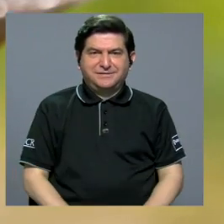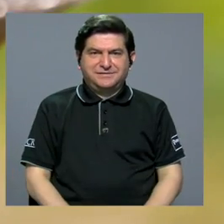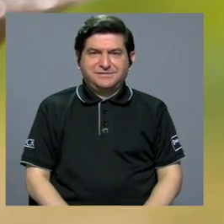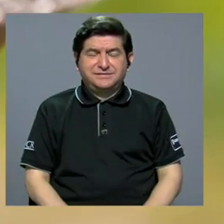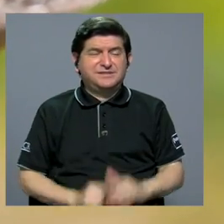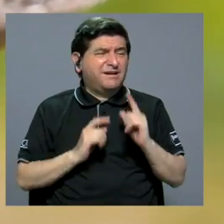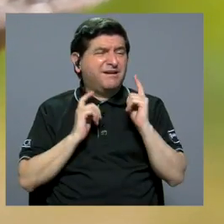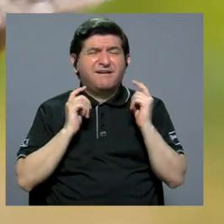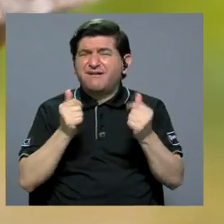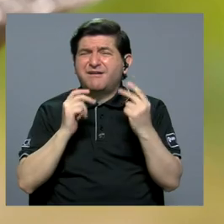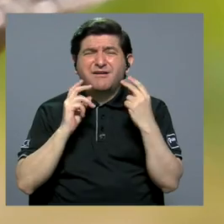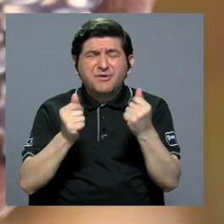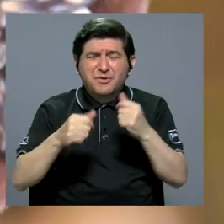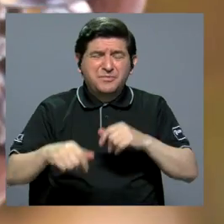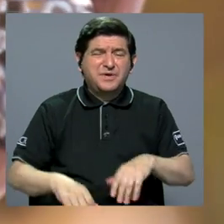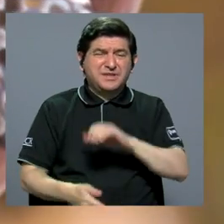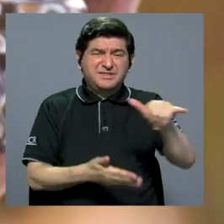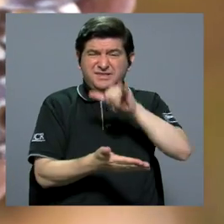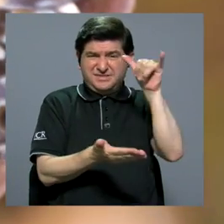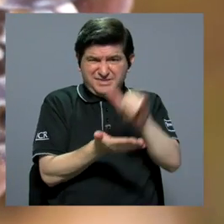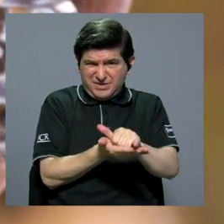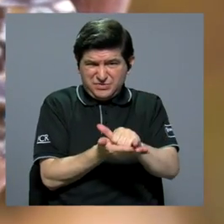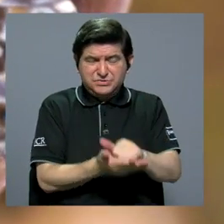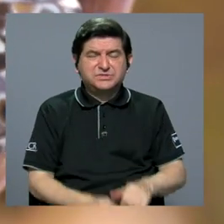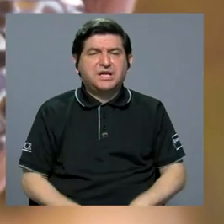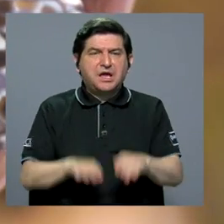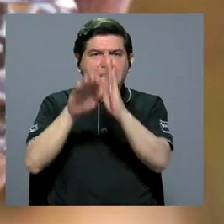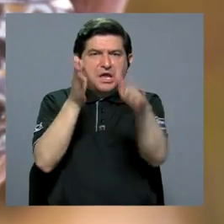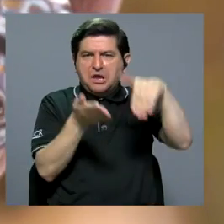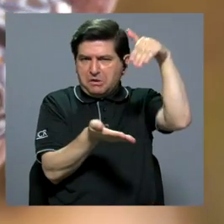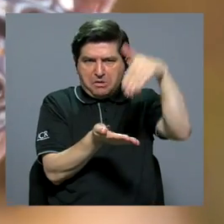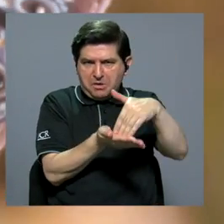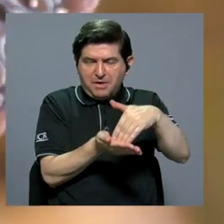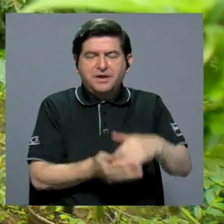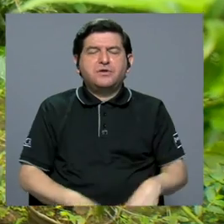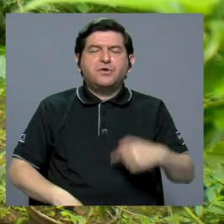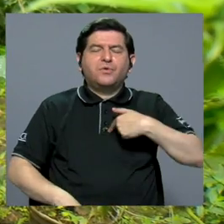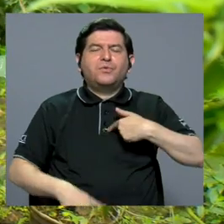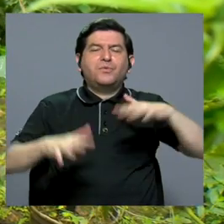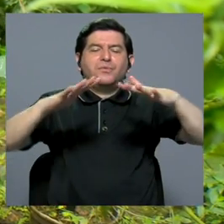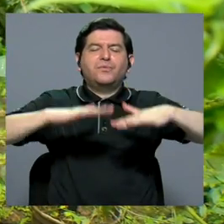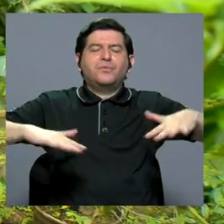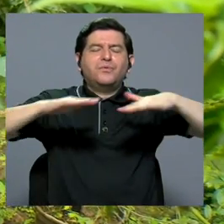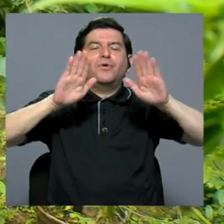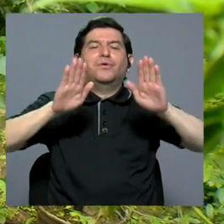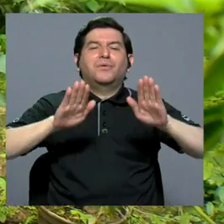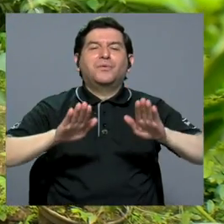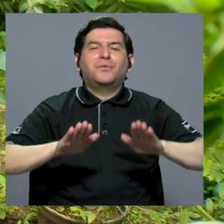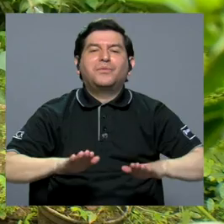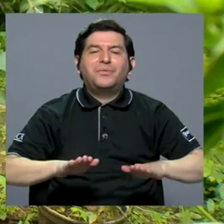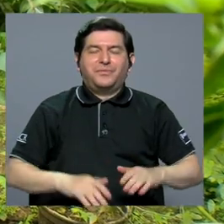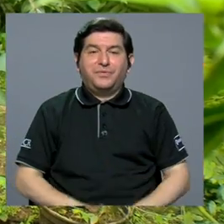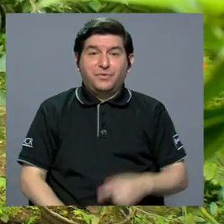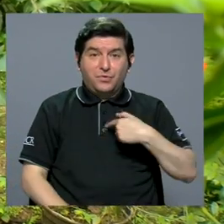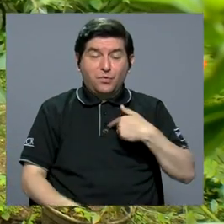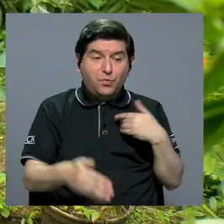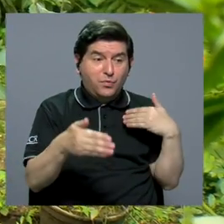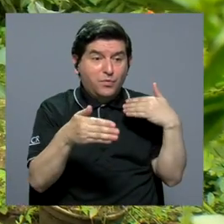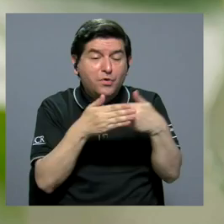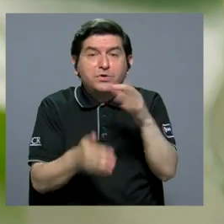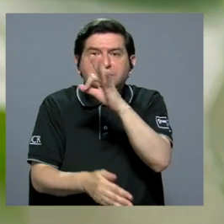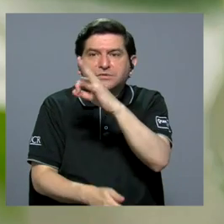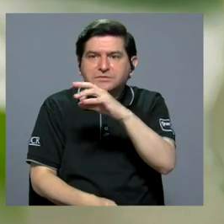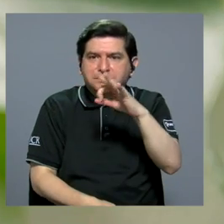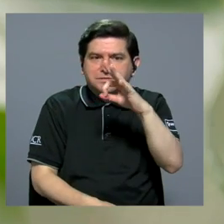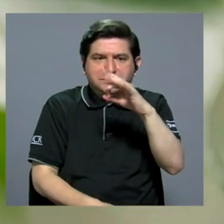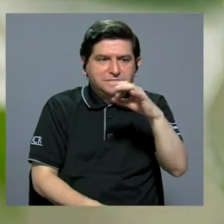el corre-corre propio de San José o del Valle Central y sumergirse en un ambiente de tranquilidad. Y conforme uno se va acercando